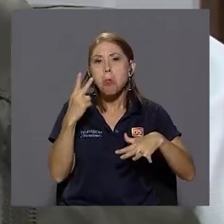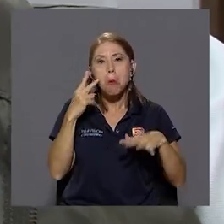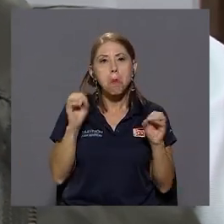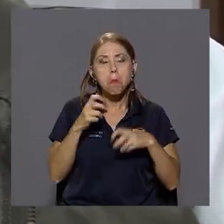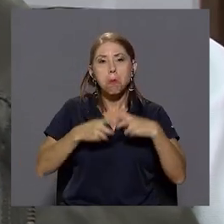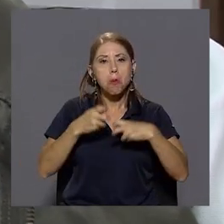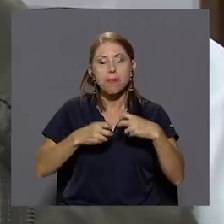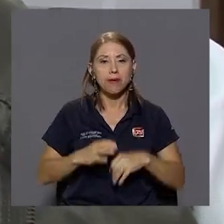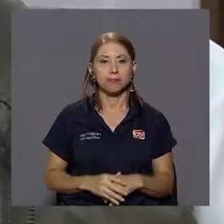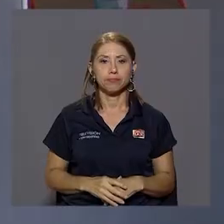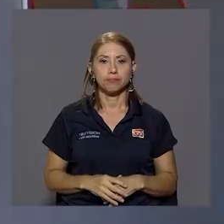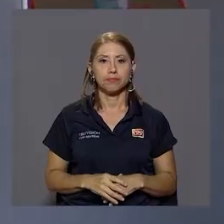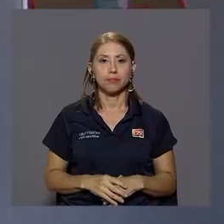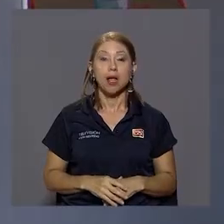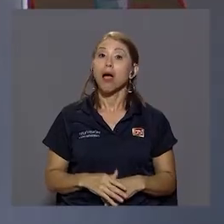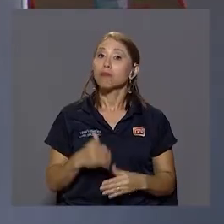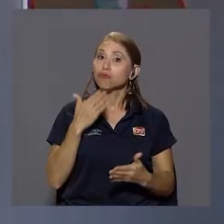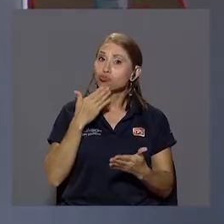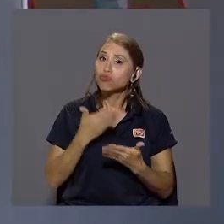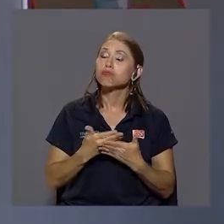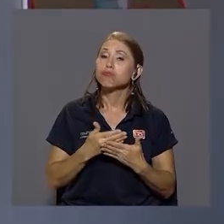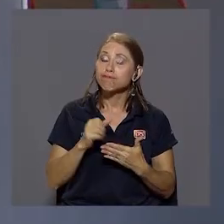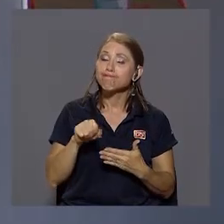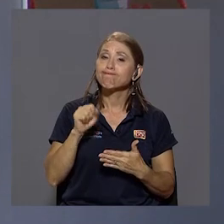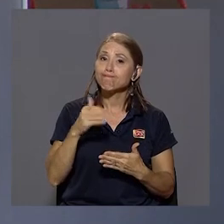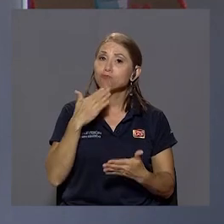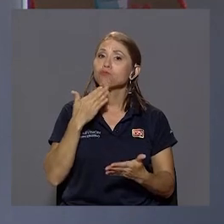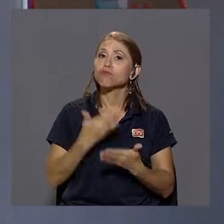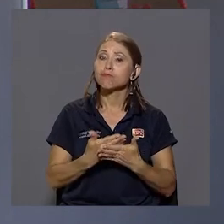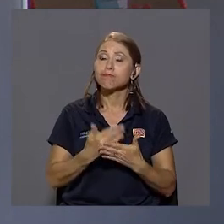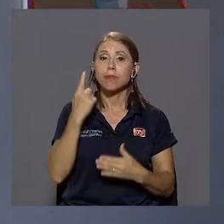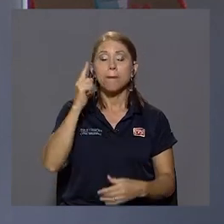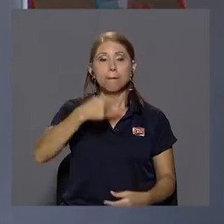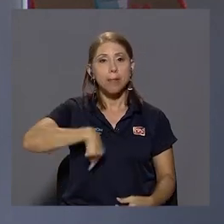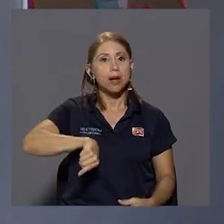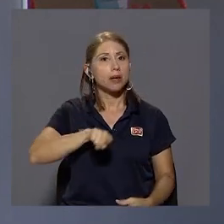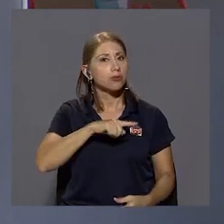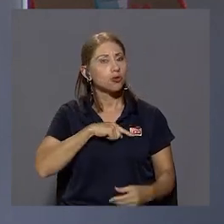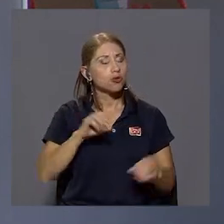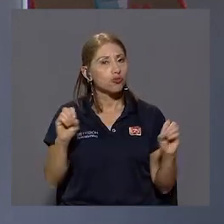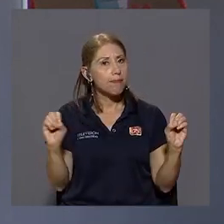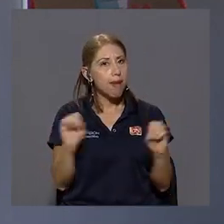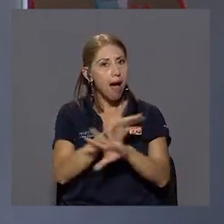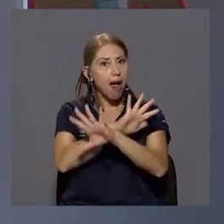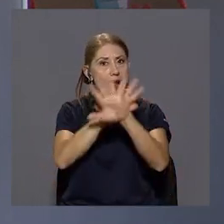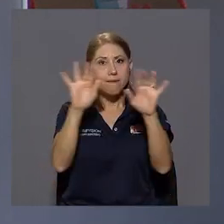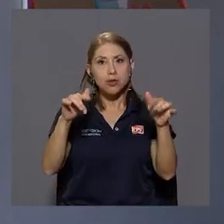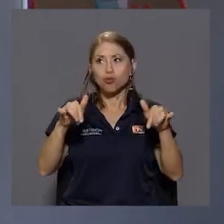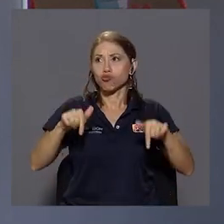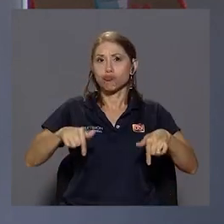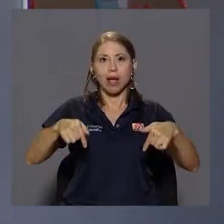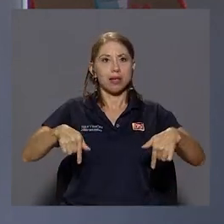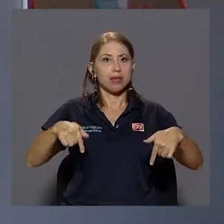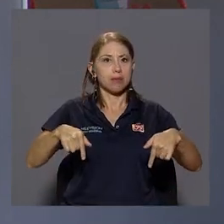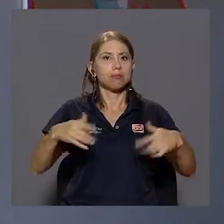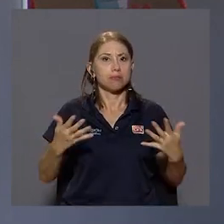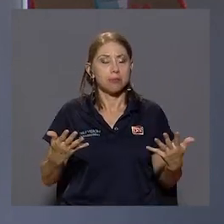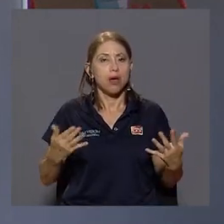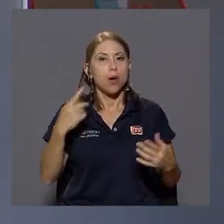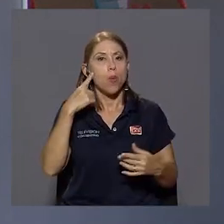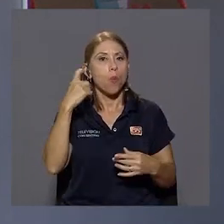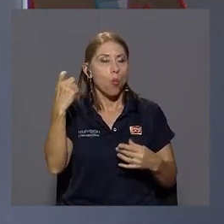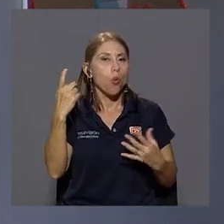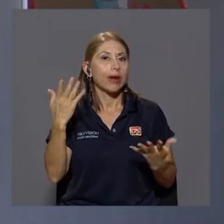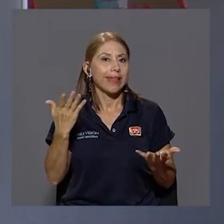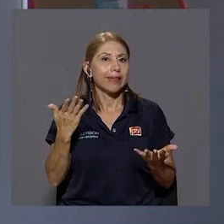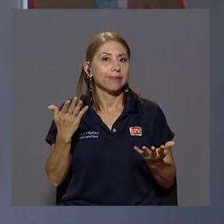no veo ningún problema muy bueno muy bueno en realidad para nosotros ha sido maravilloso que esto haya llegado aquí porque